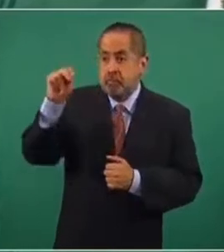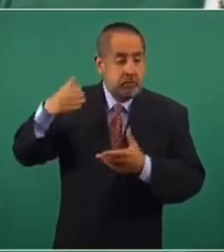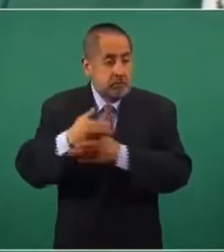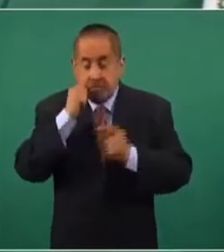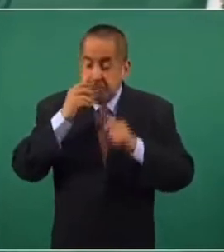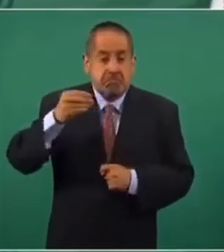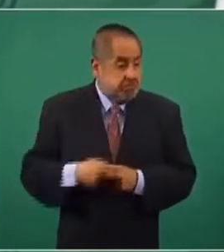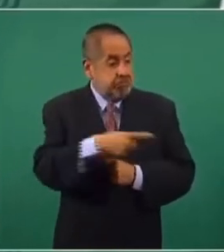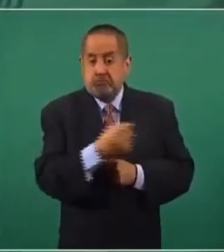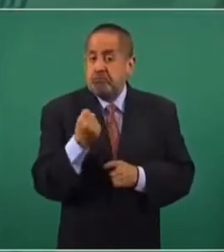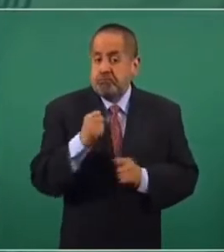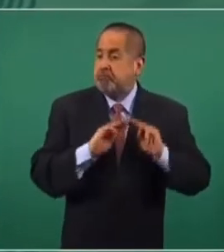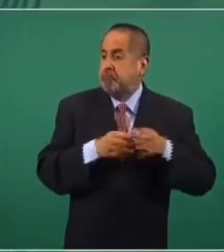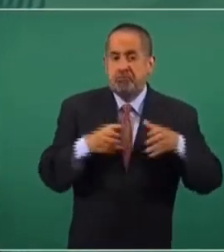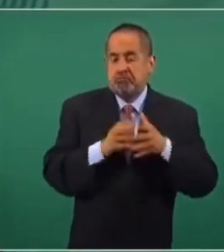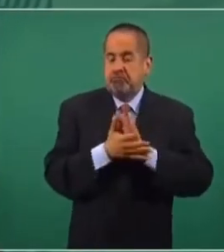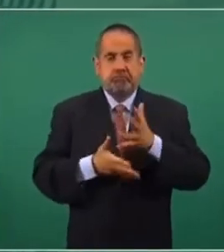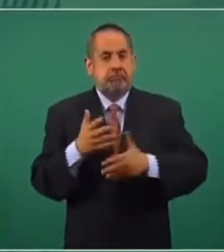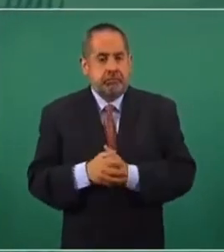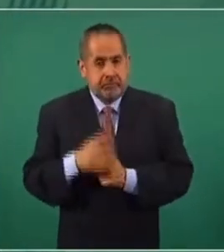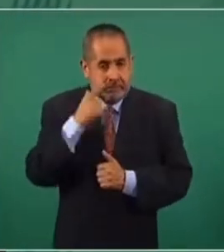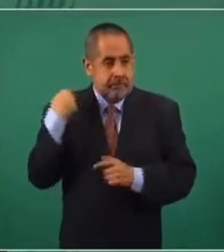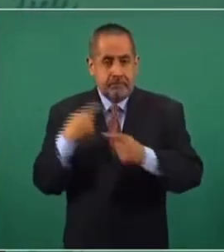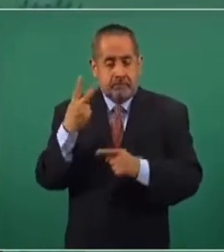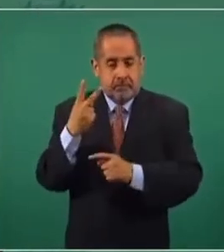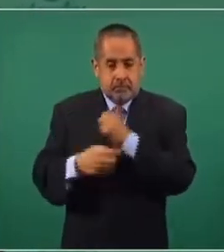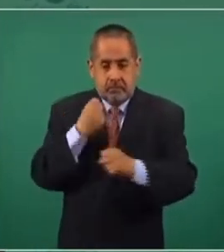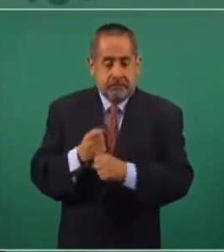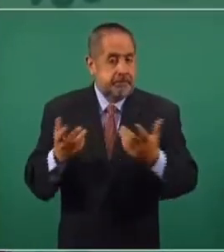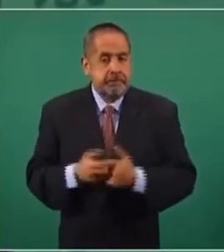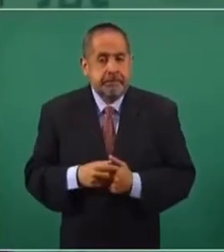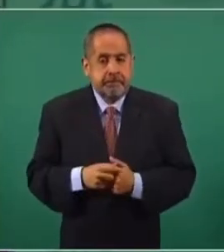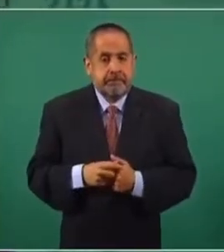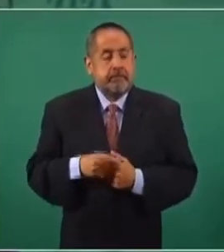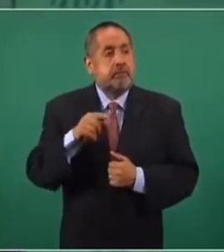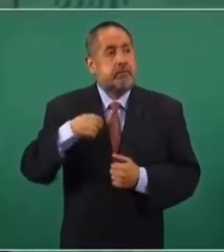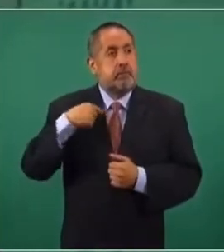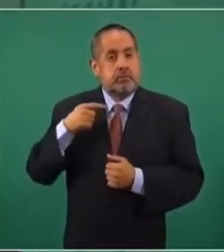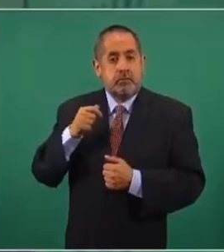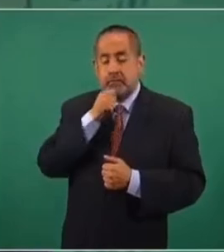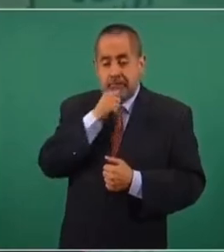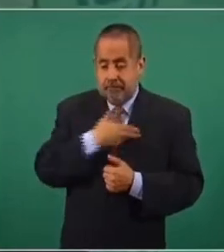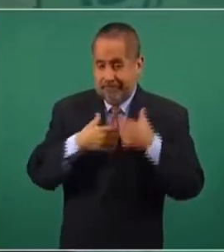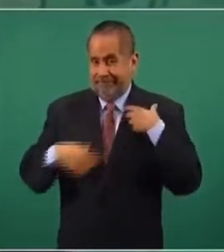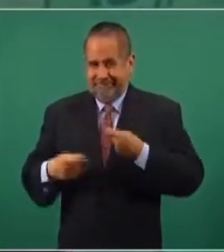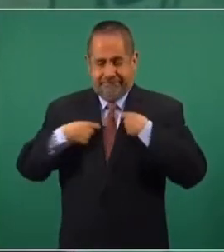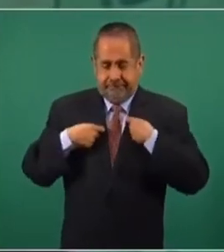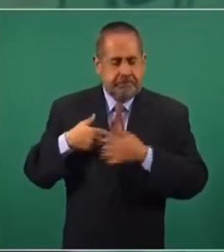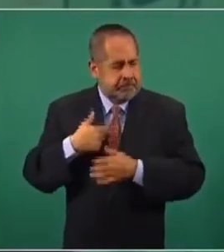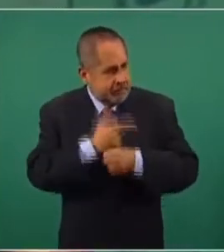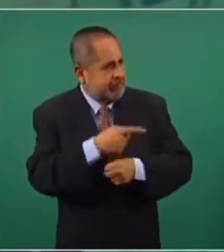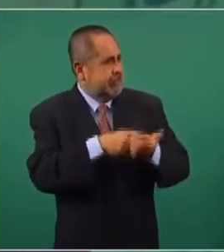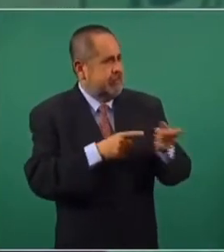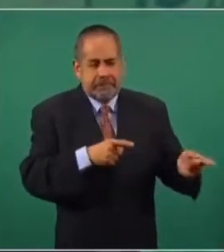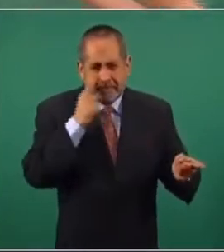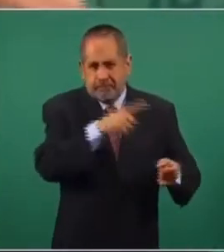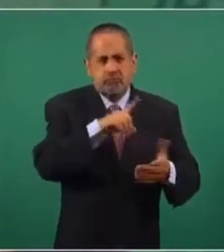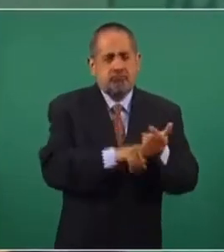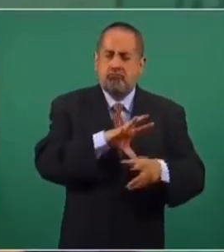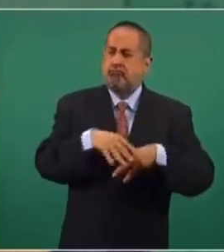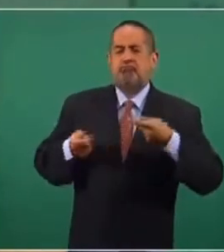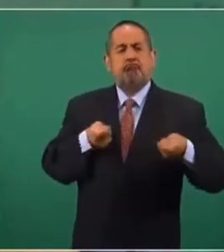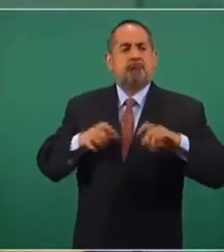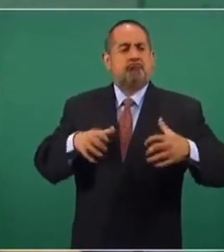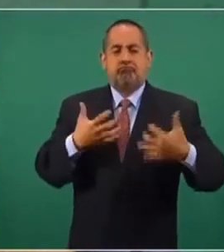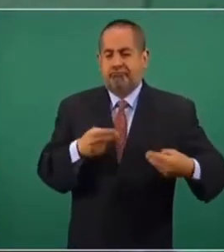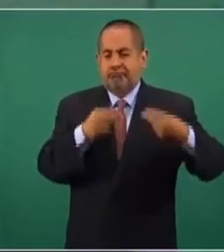la ONU. Y miren, ya llevamos más de dos años. Todavía veo presidente electo cuando me di cuenta de que tenían el control